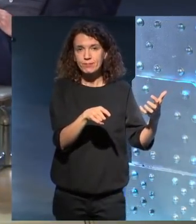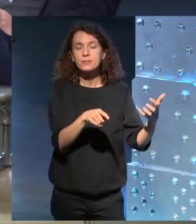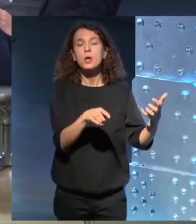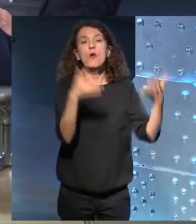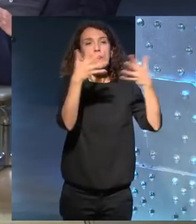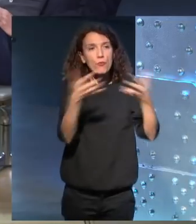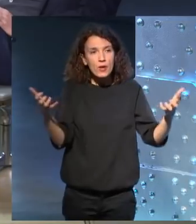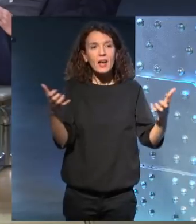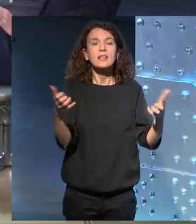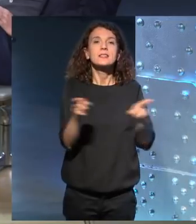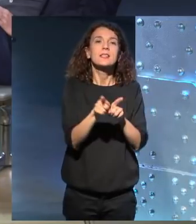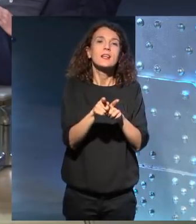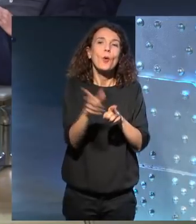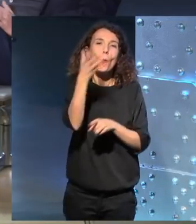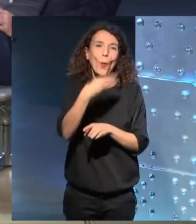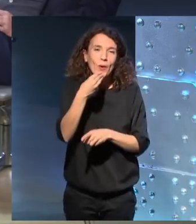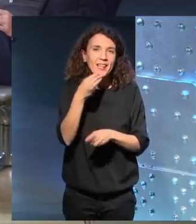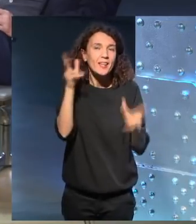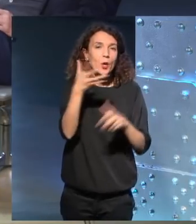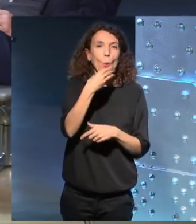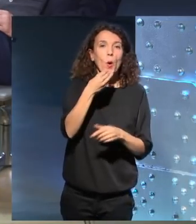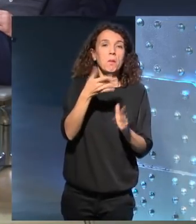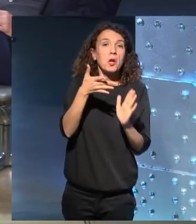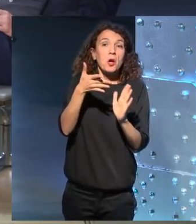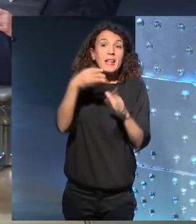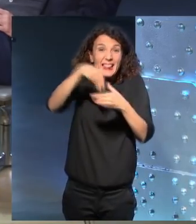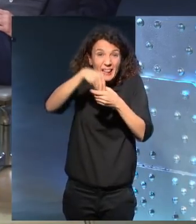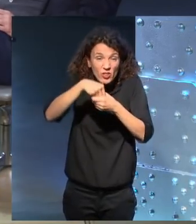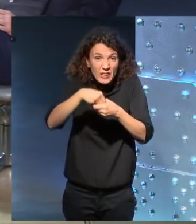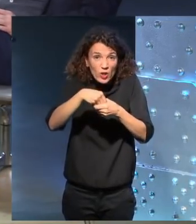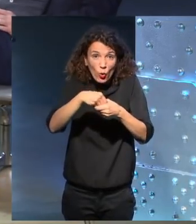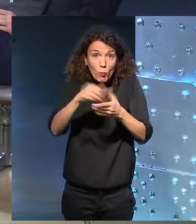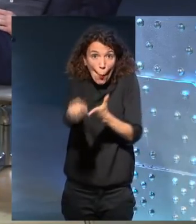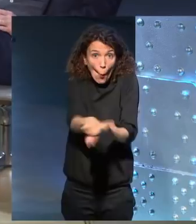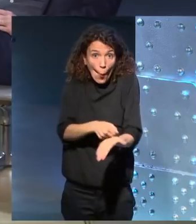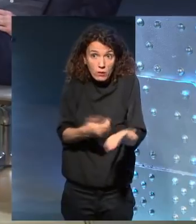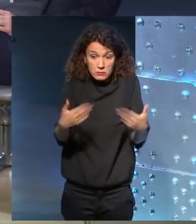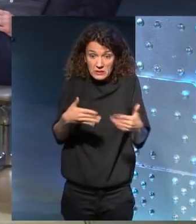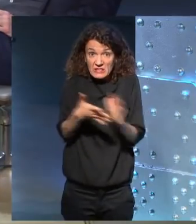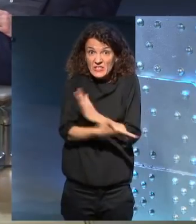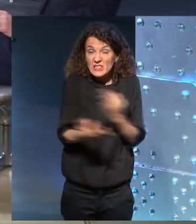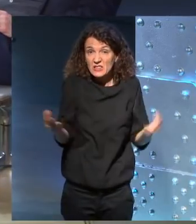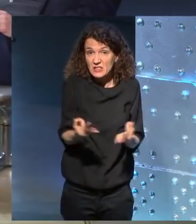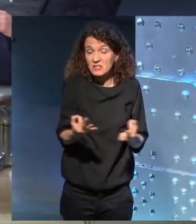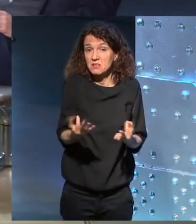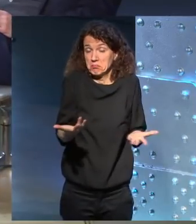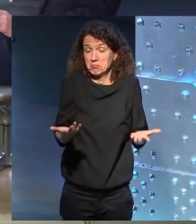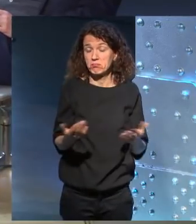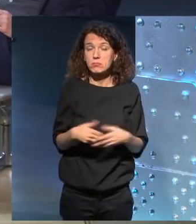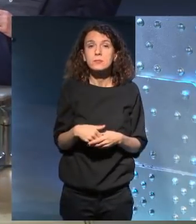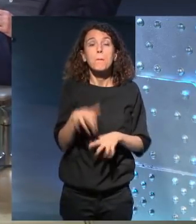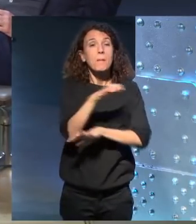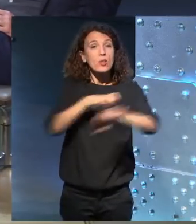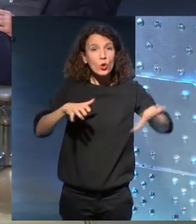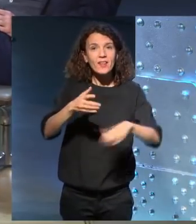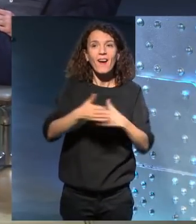Una de esas frases que suenan bien, pero que no quieren decir casi nada, ¿no? Y los escritores creo que la mayoría